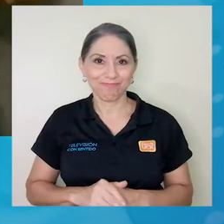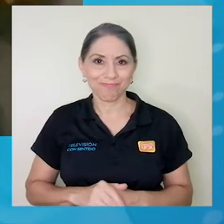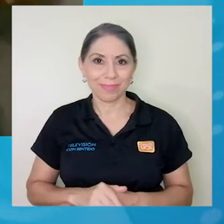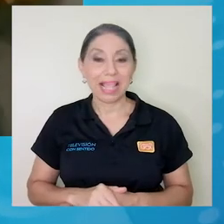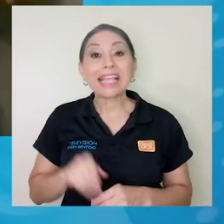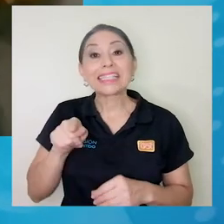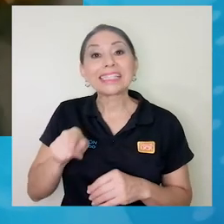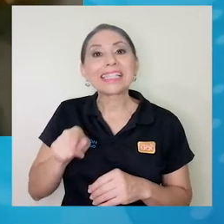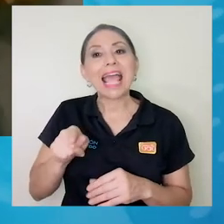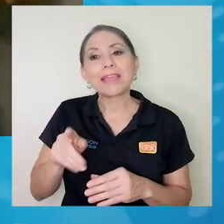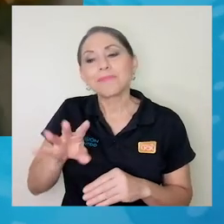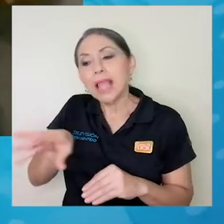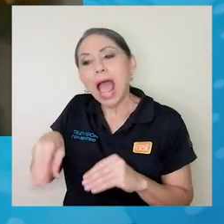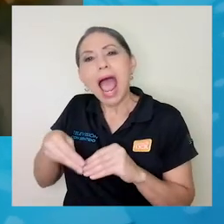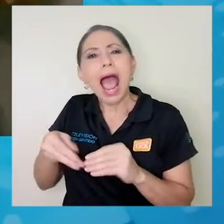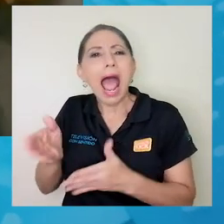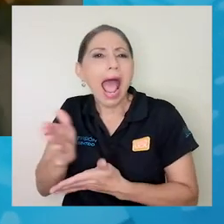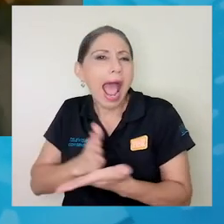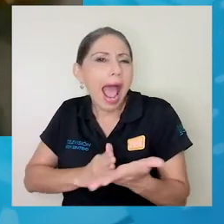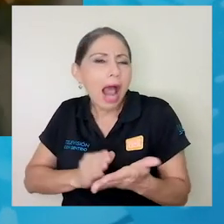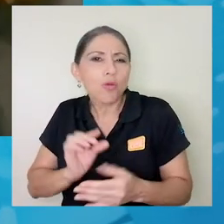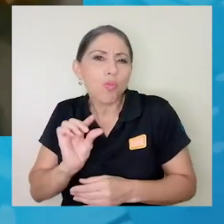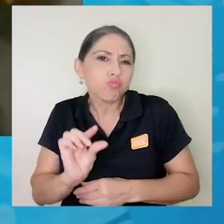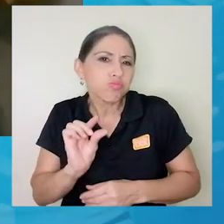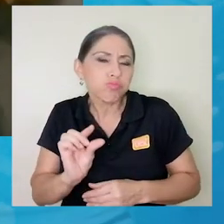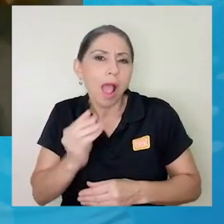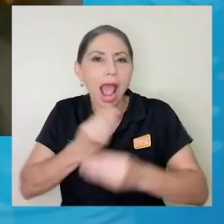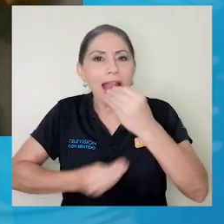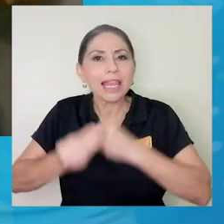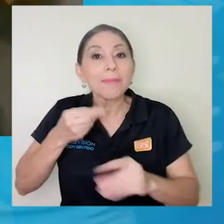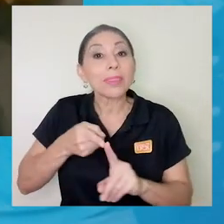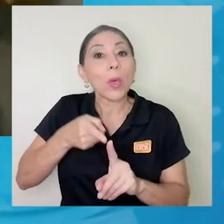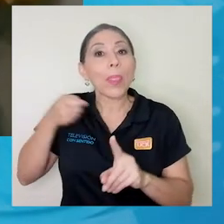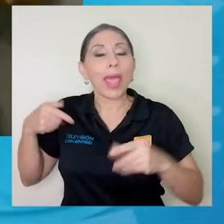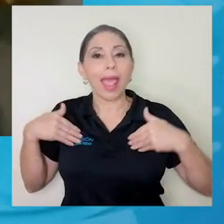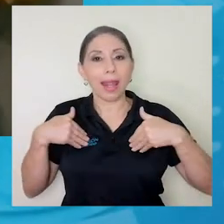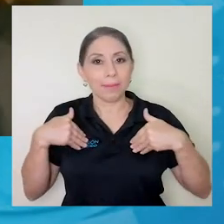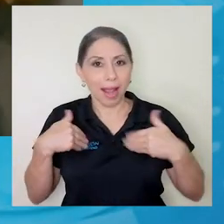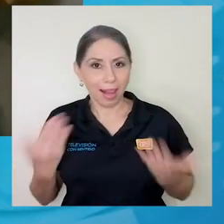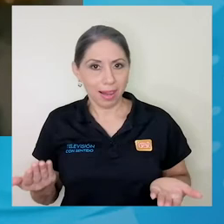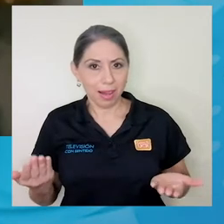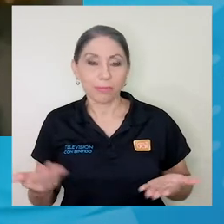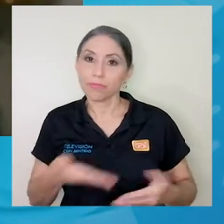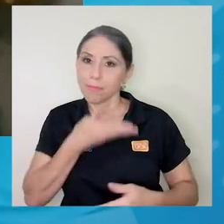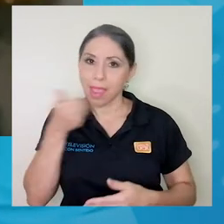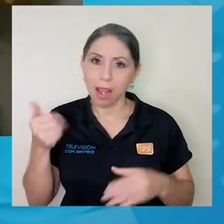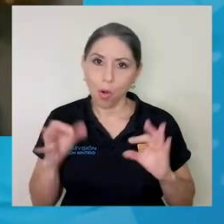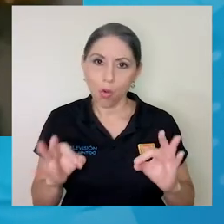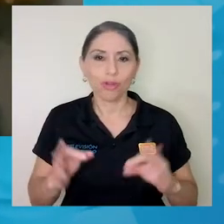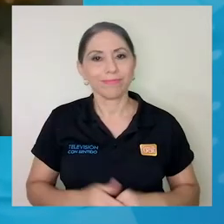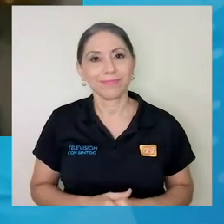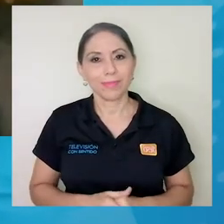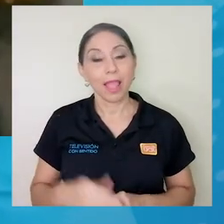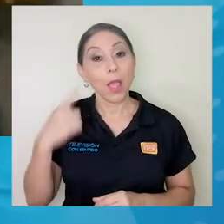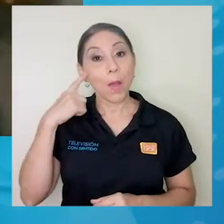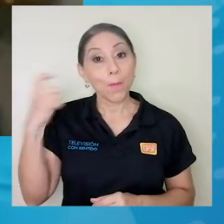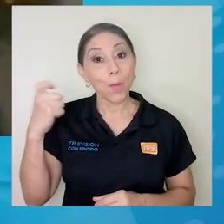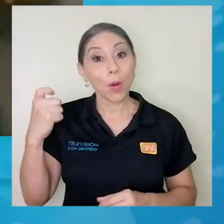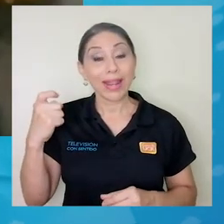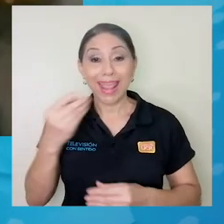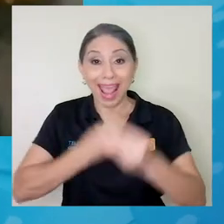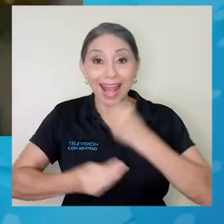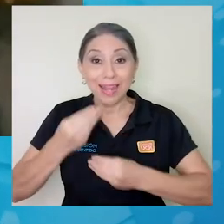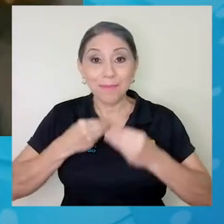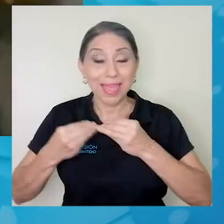Si a eso le arrimamos una pequeña cantidad de alimento de origen animal, mucho mejor, porque